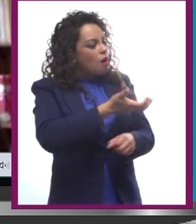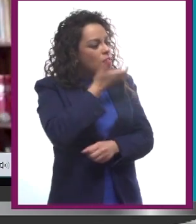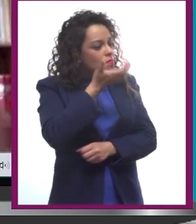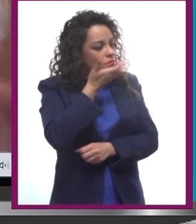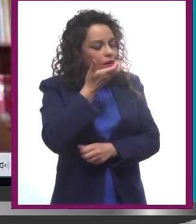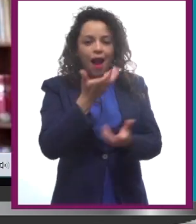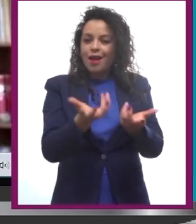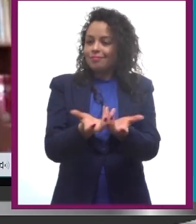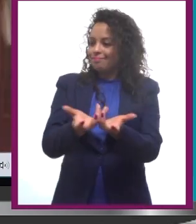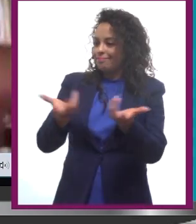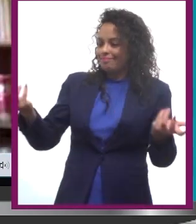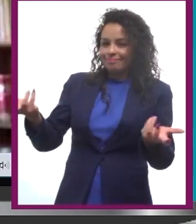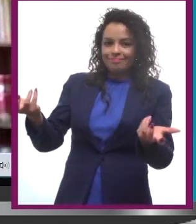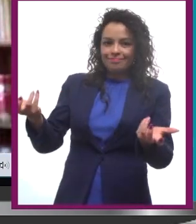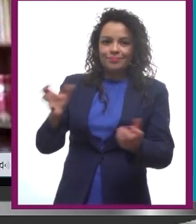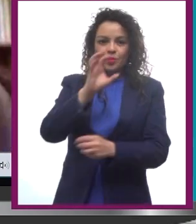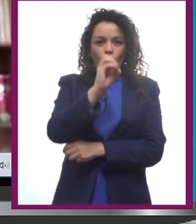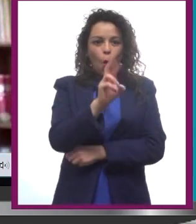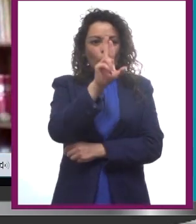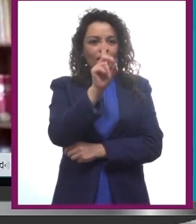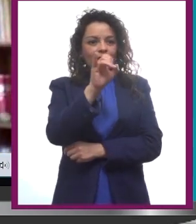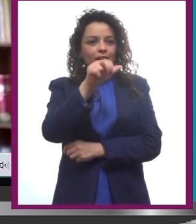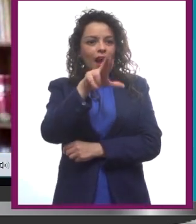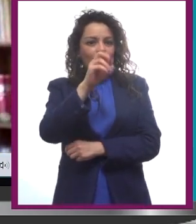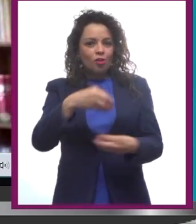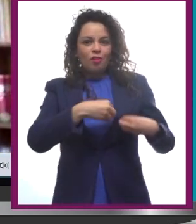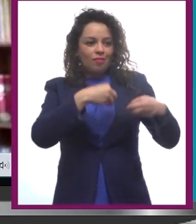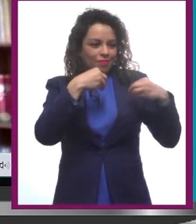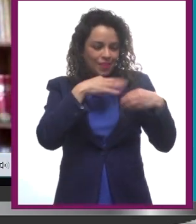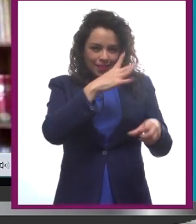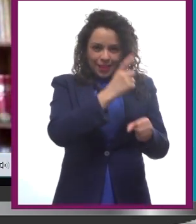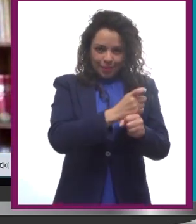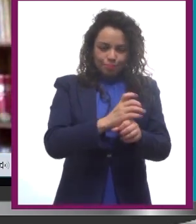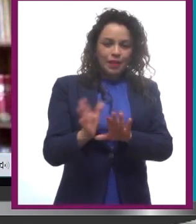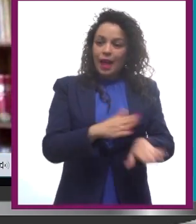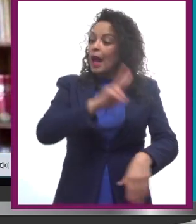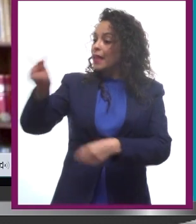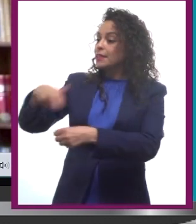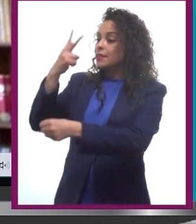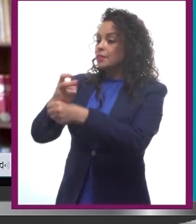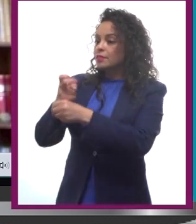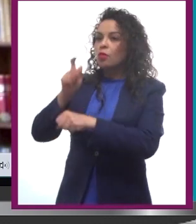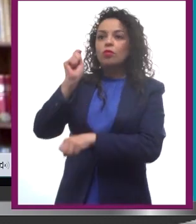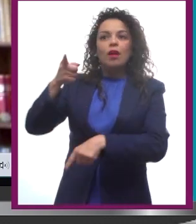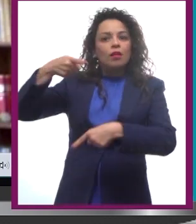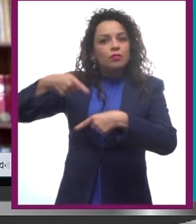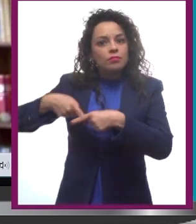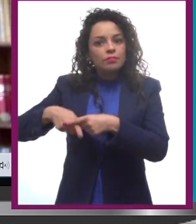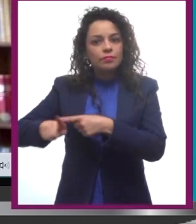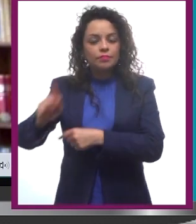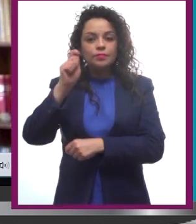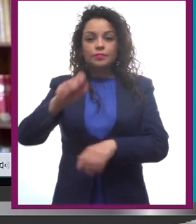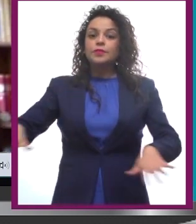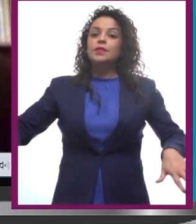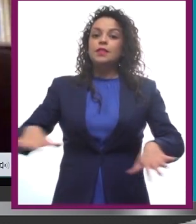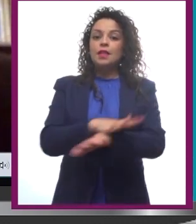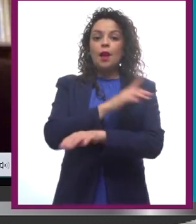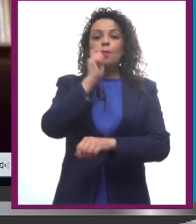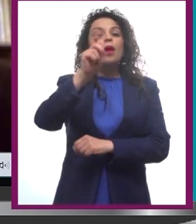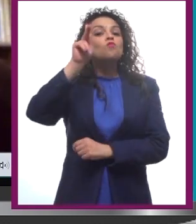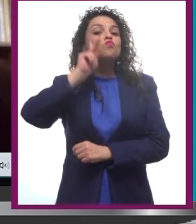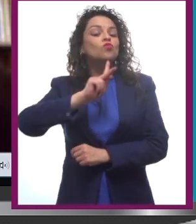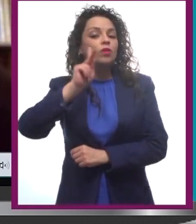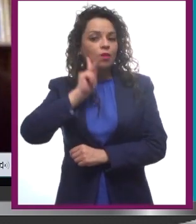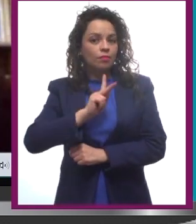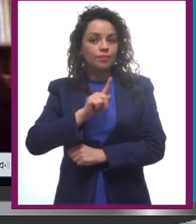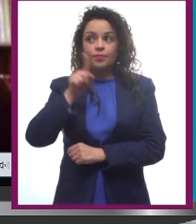dice Campbell. Pasa ese segundo momento, a esa iniciación, que es el camino de las pruebas, y dice